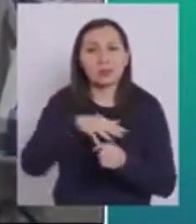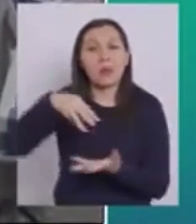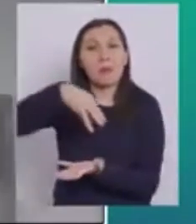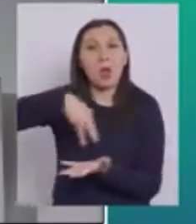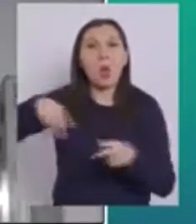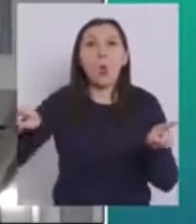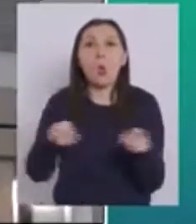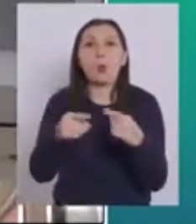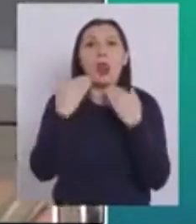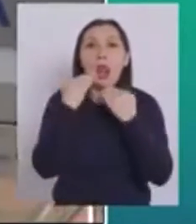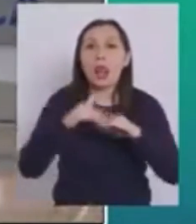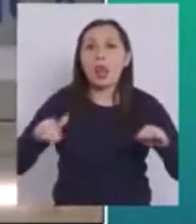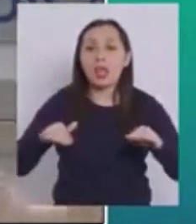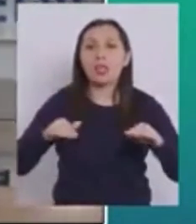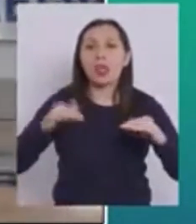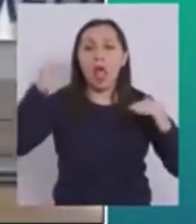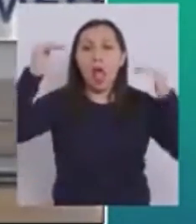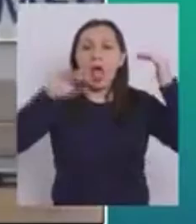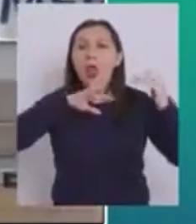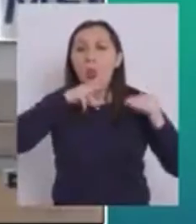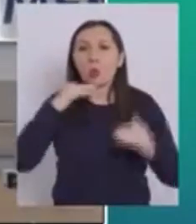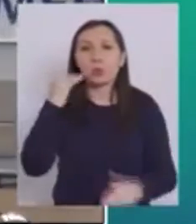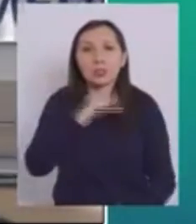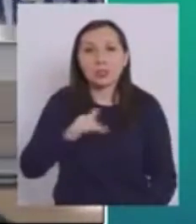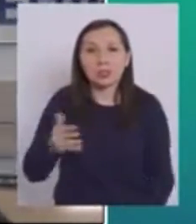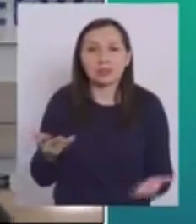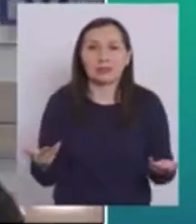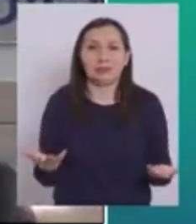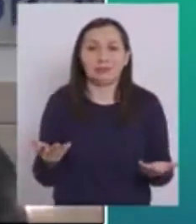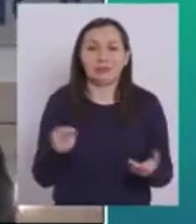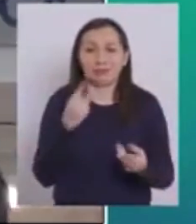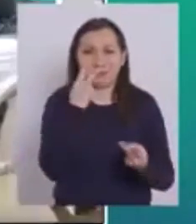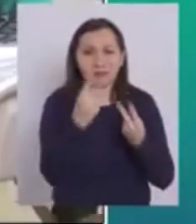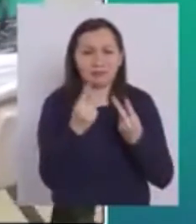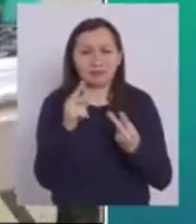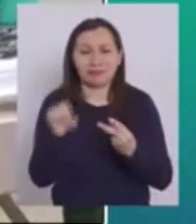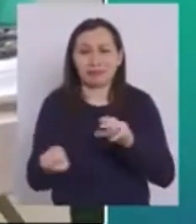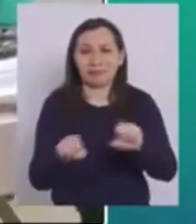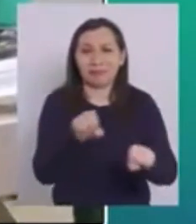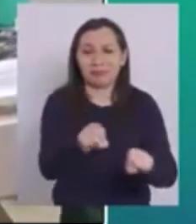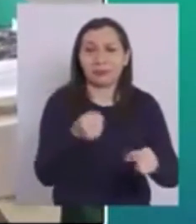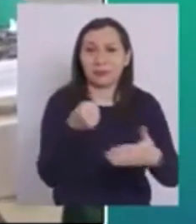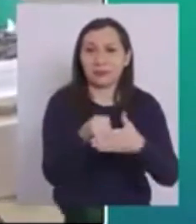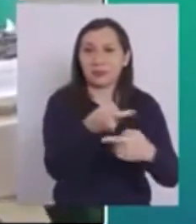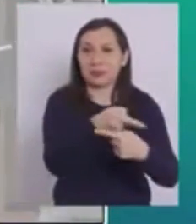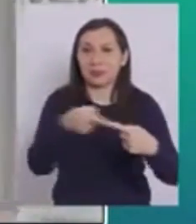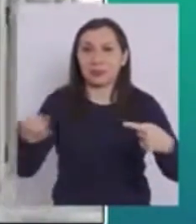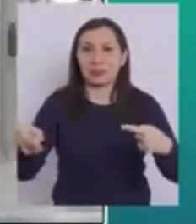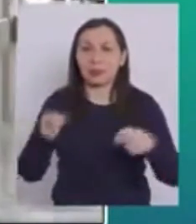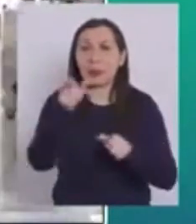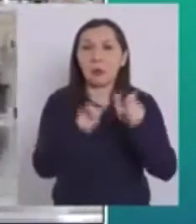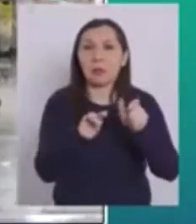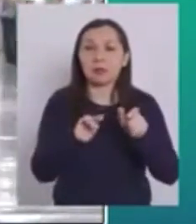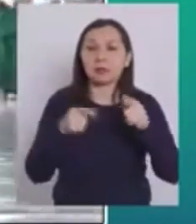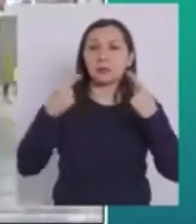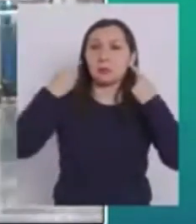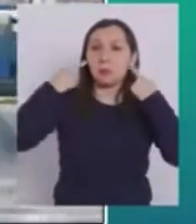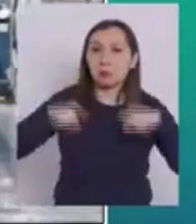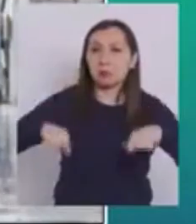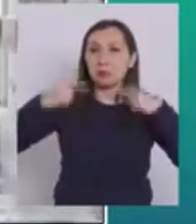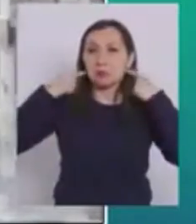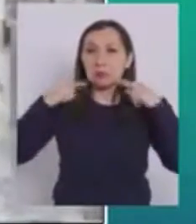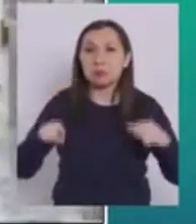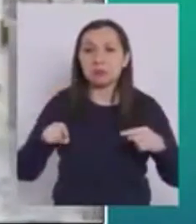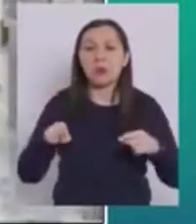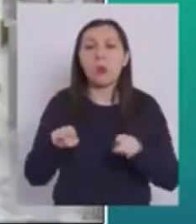situaciones en Maule Un cumpleaños de niños, donde habían adultos y niños Y así hemos visto durante todo el fin de semana Aquellas personas que no